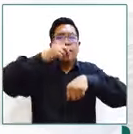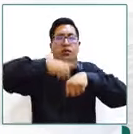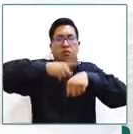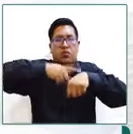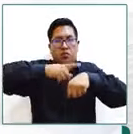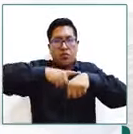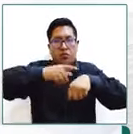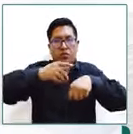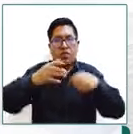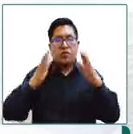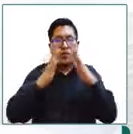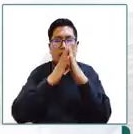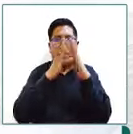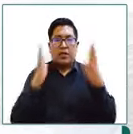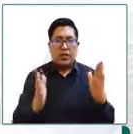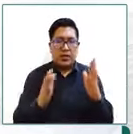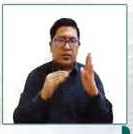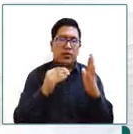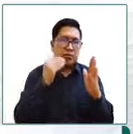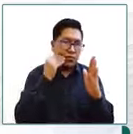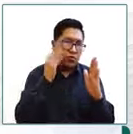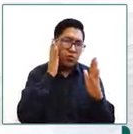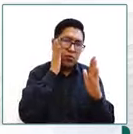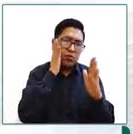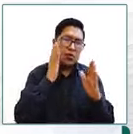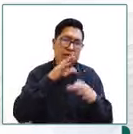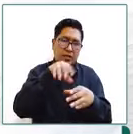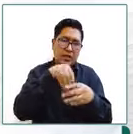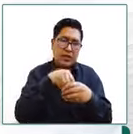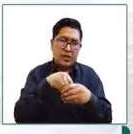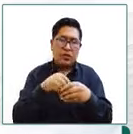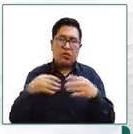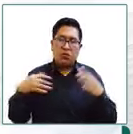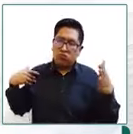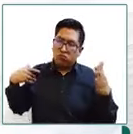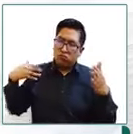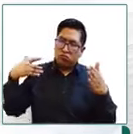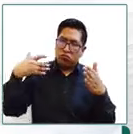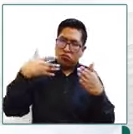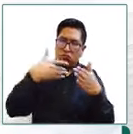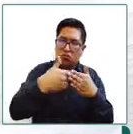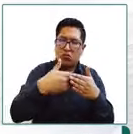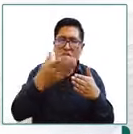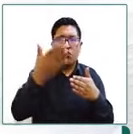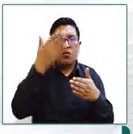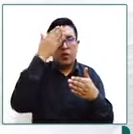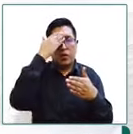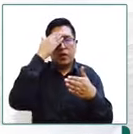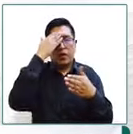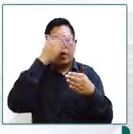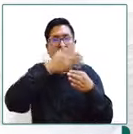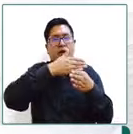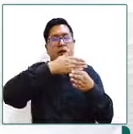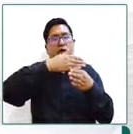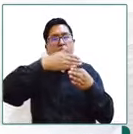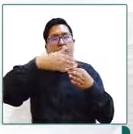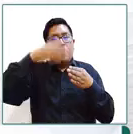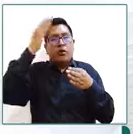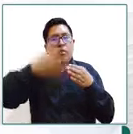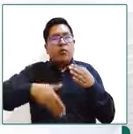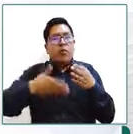de las personas de las niñas niños y adolescentes pues tienen una